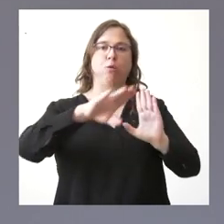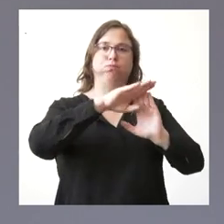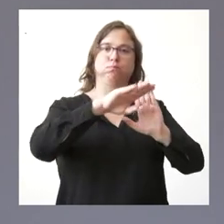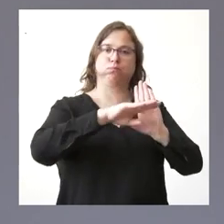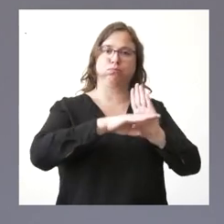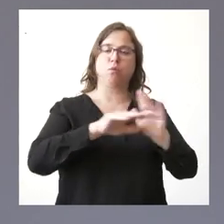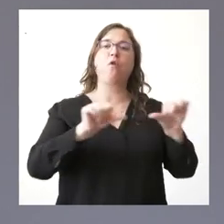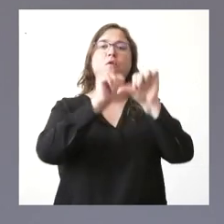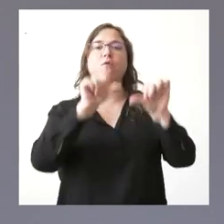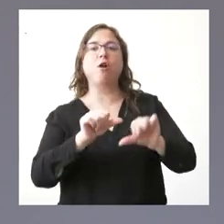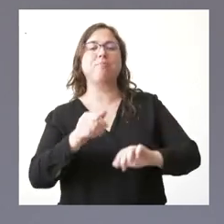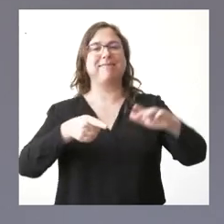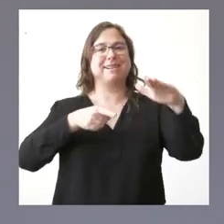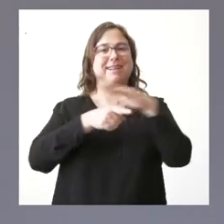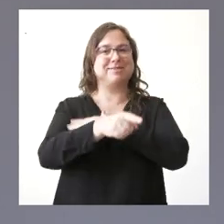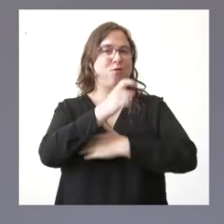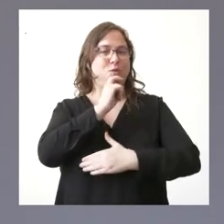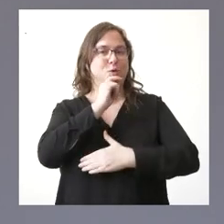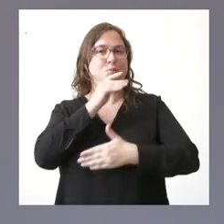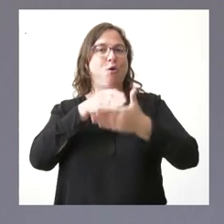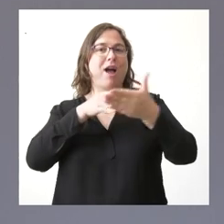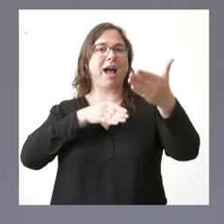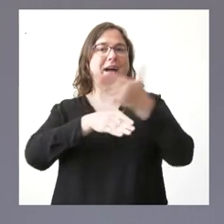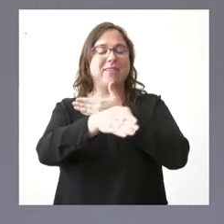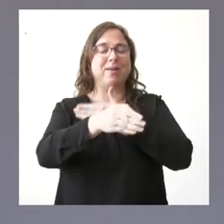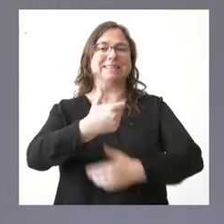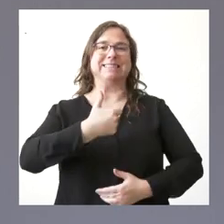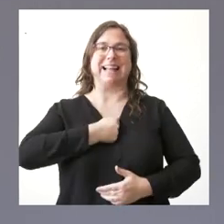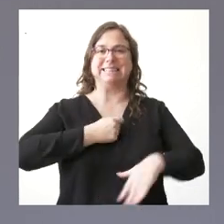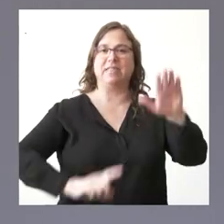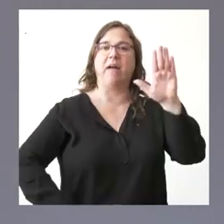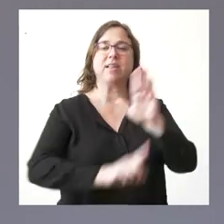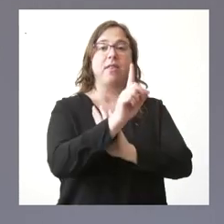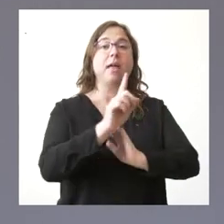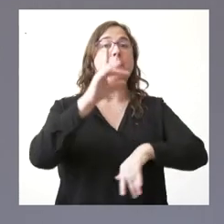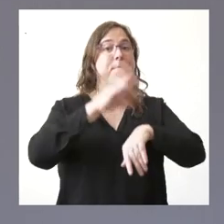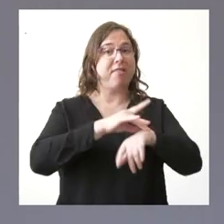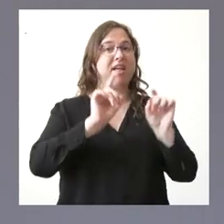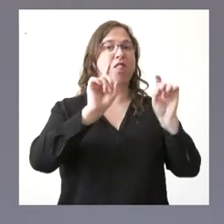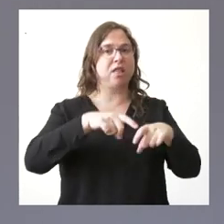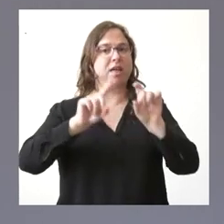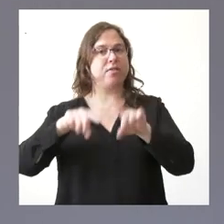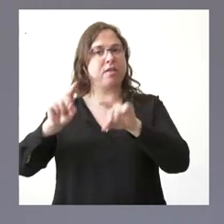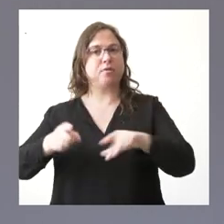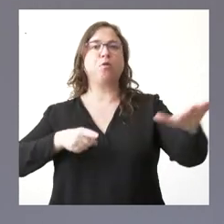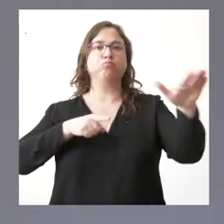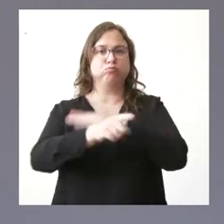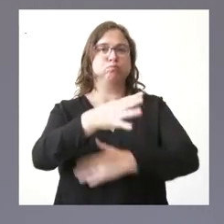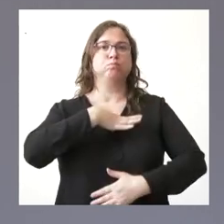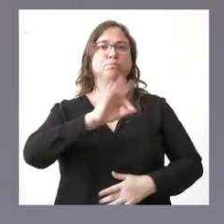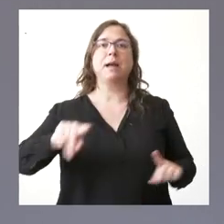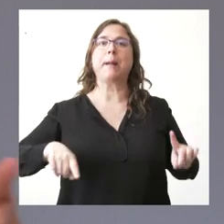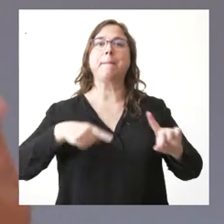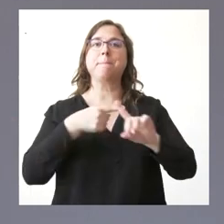través, para gestionar a través de la teleasistencia avanzada, las citas médicas y lo que entendemos que también es más